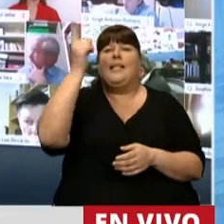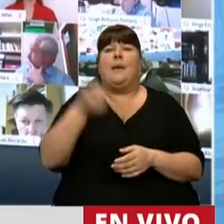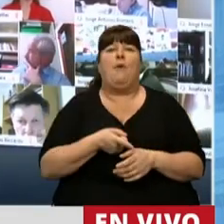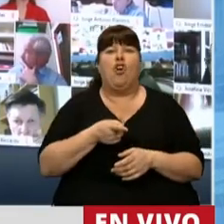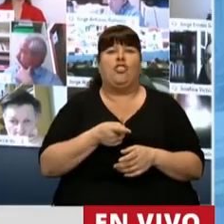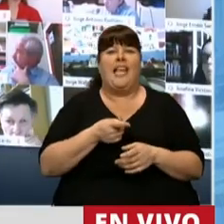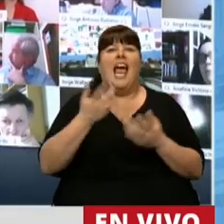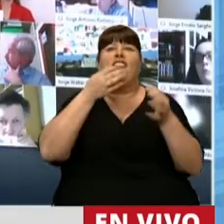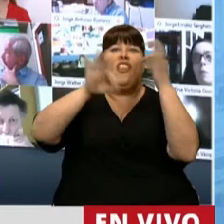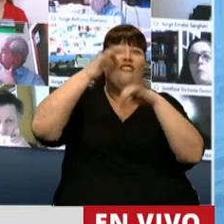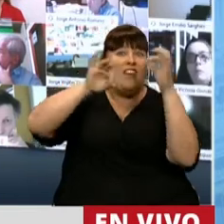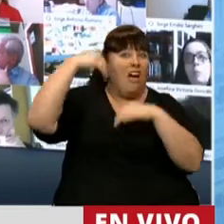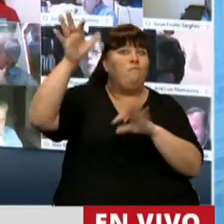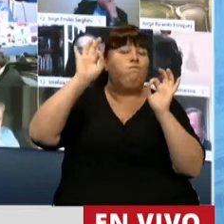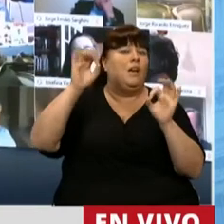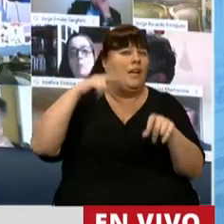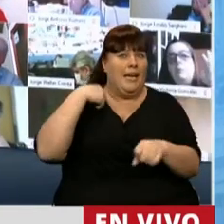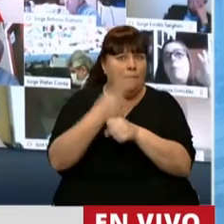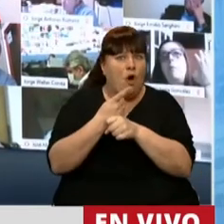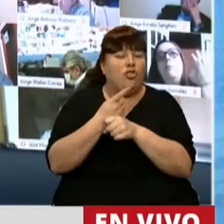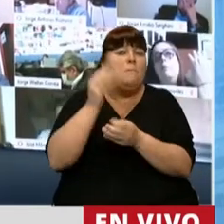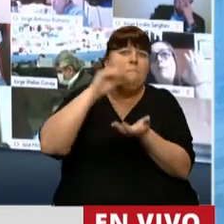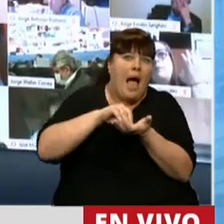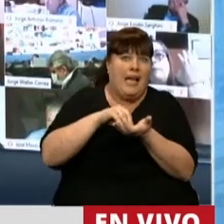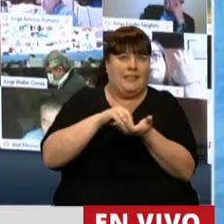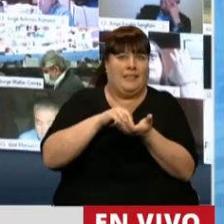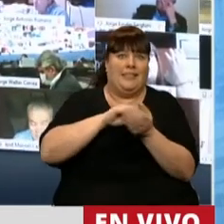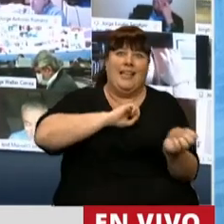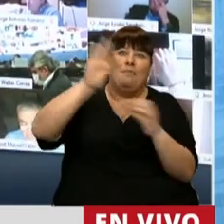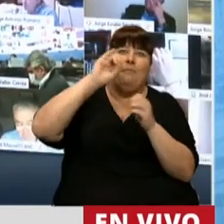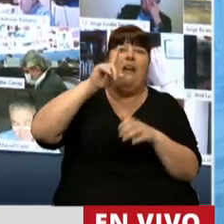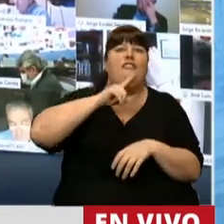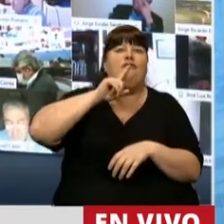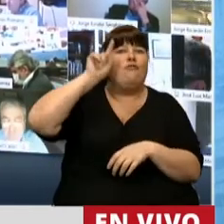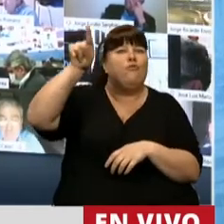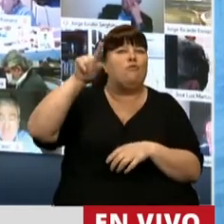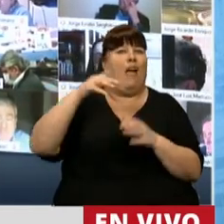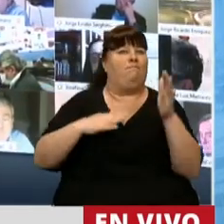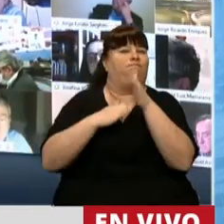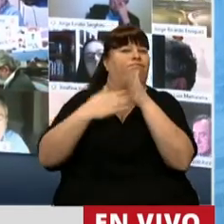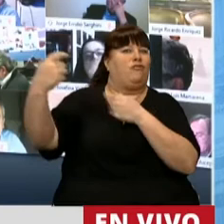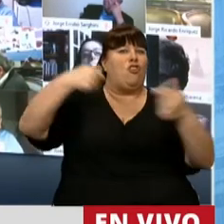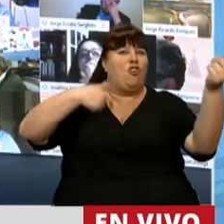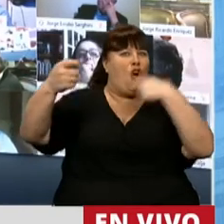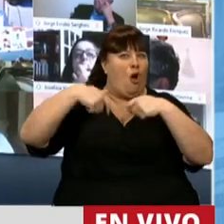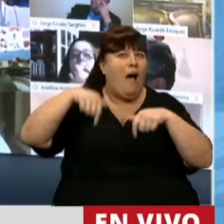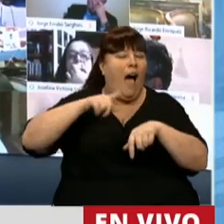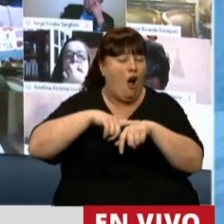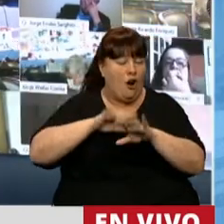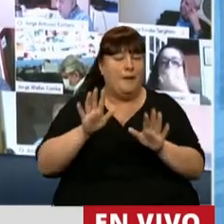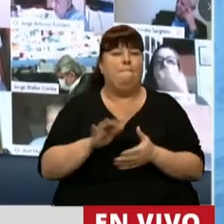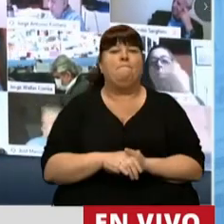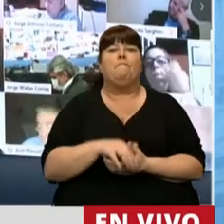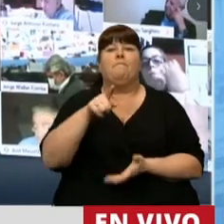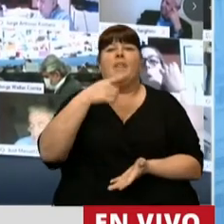de su programa de exportación hecho y sin posibilidades de enviar la fruta a su principal mercado en este momento. Esta